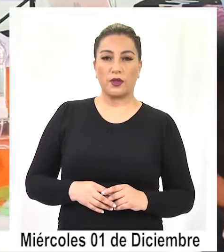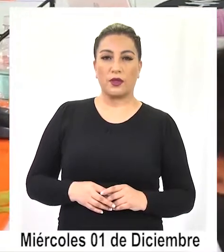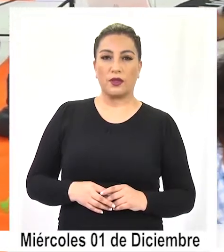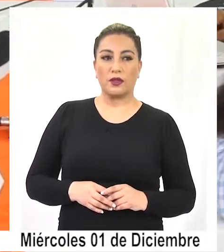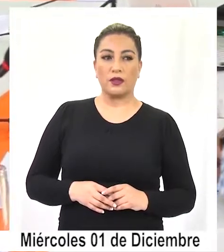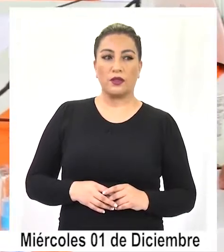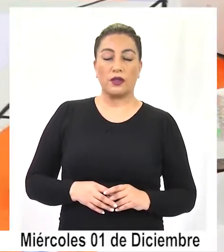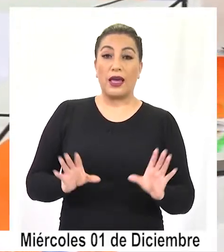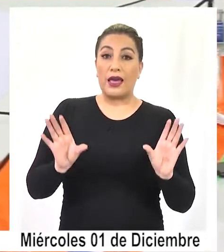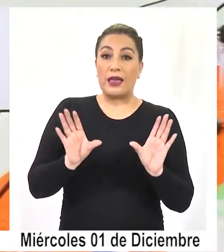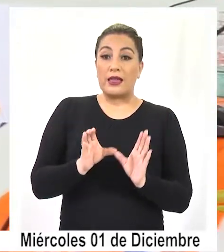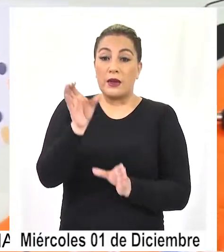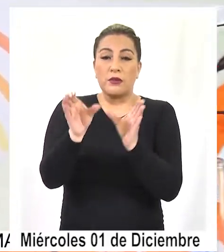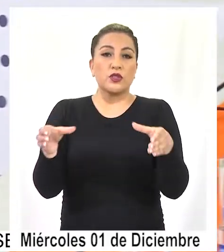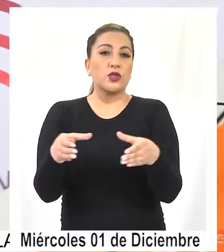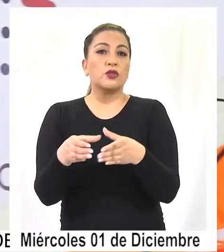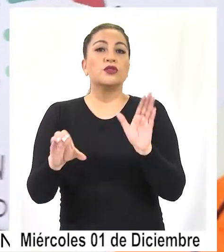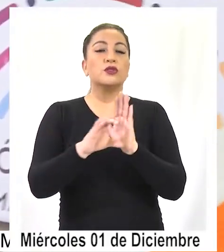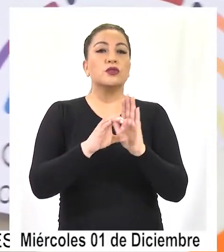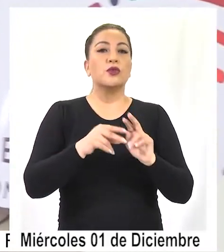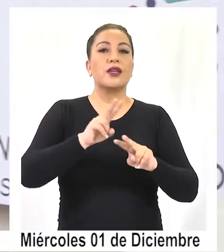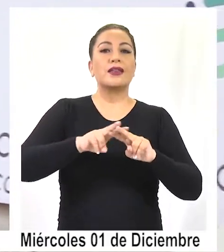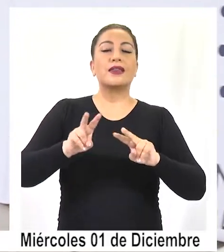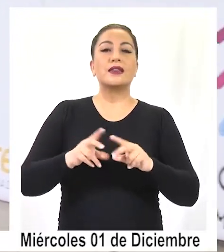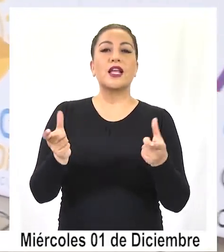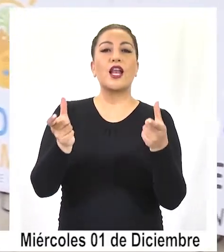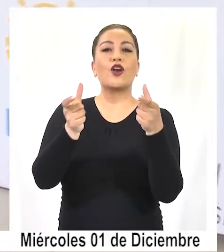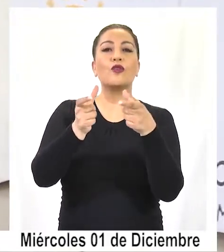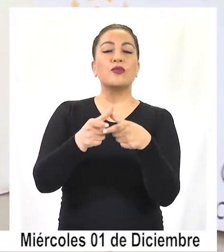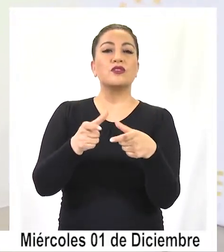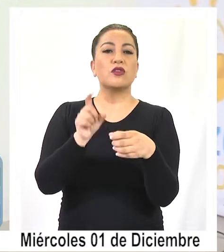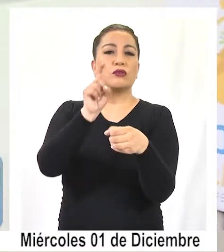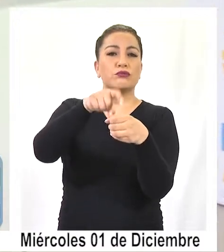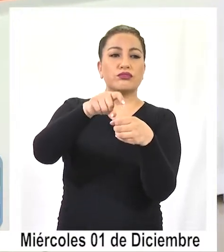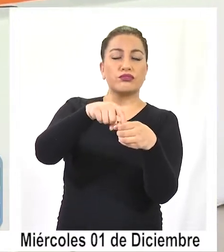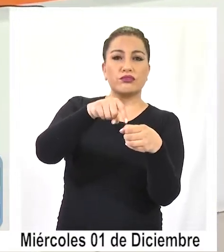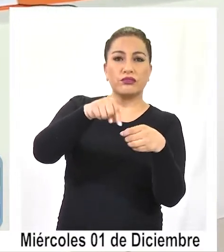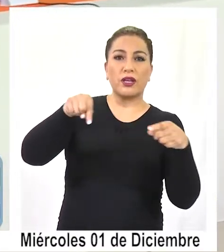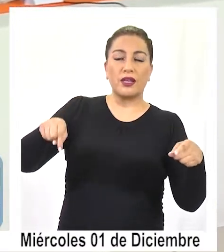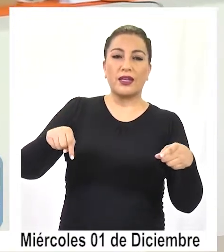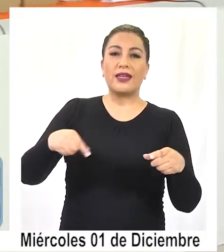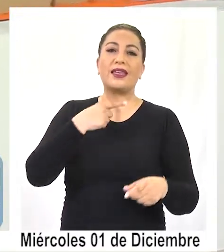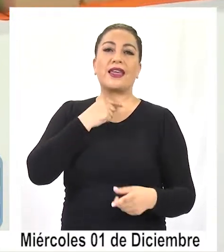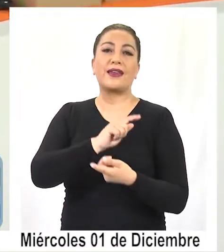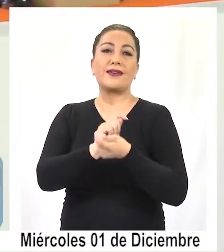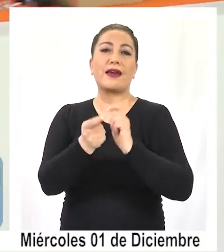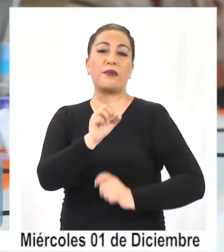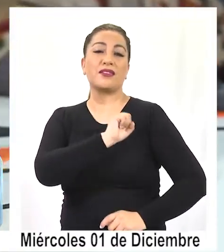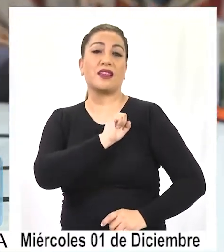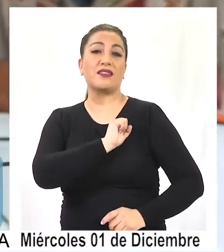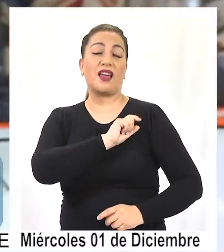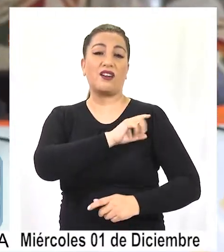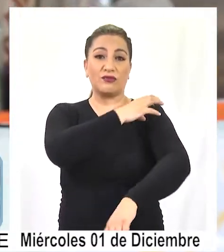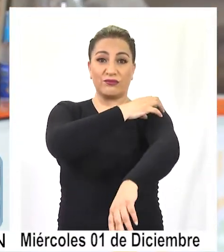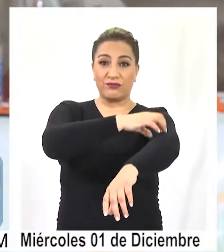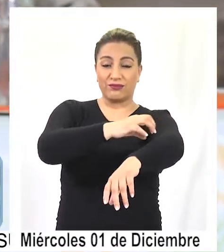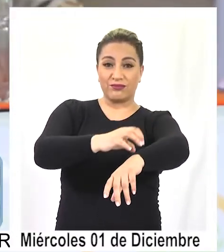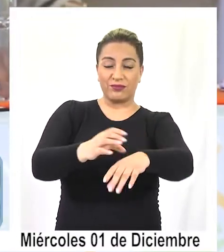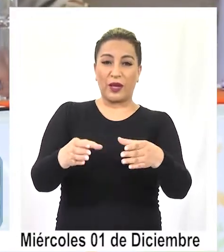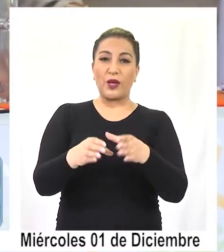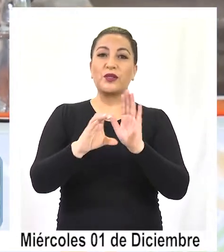Diez constituyentes que integran la Comisión sobre Forma de Territorio y Descentralización de la Comisión Constitucional